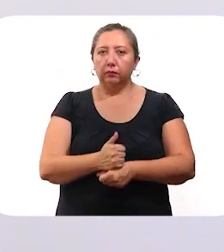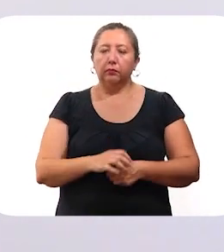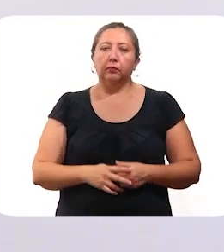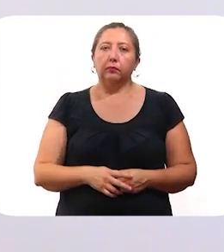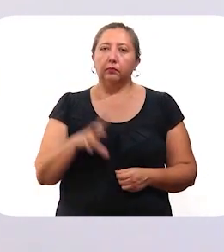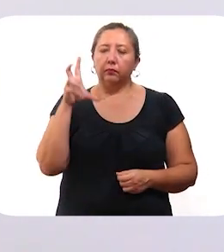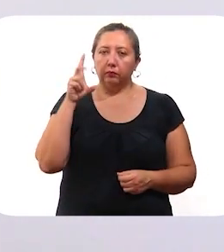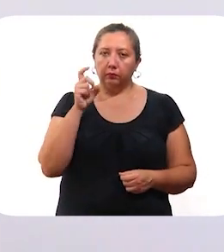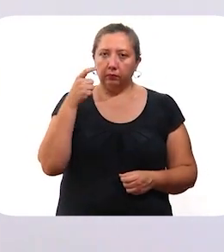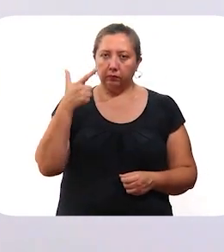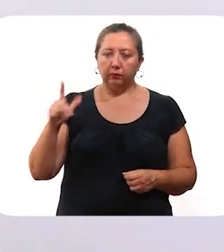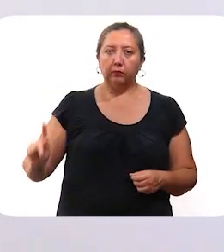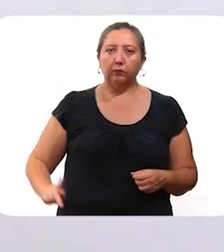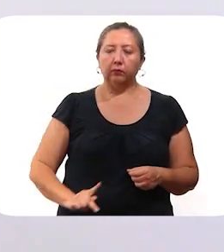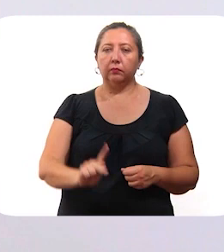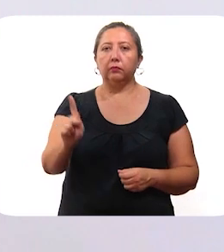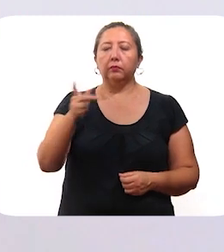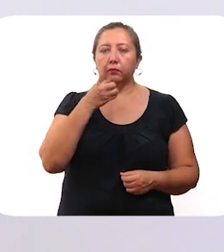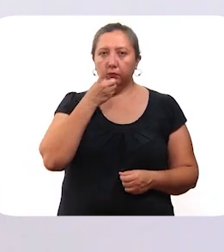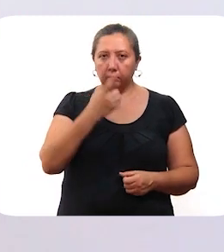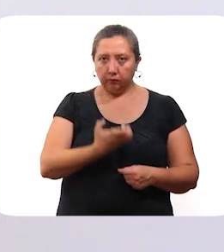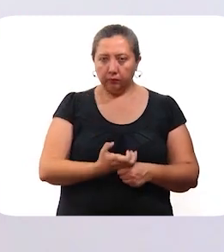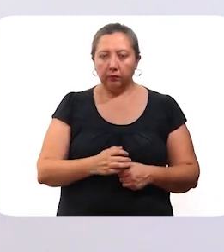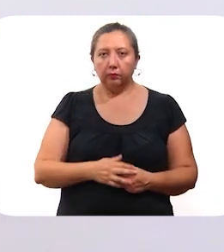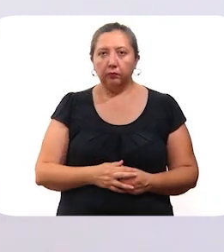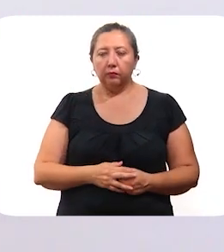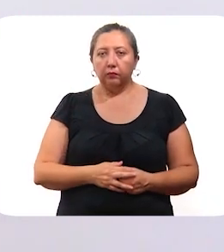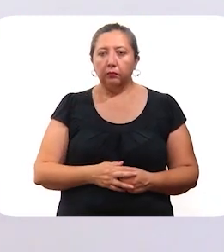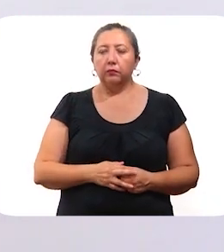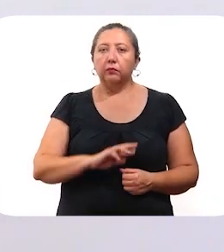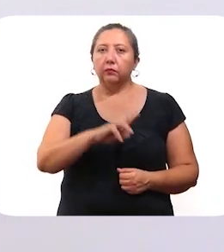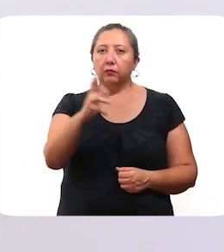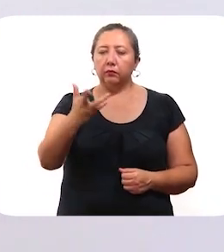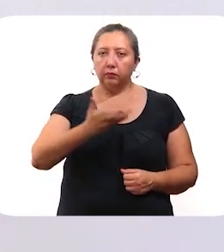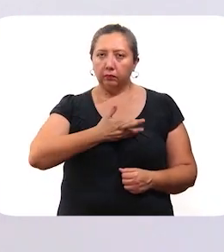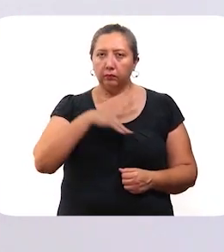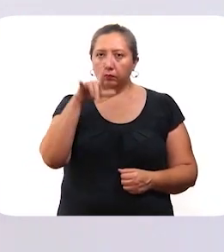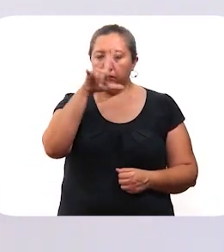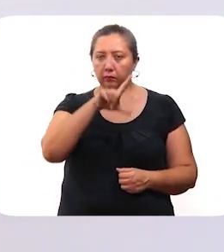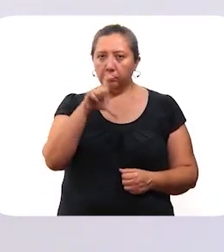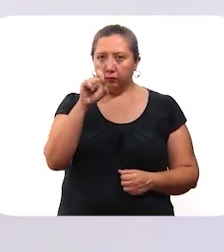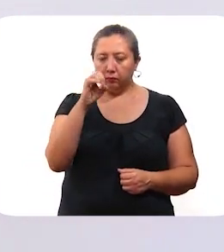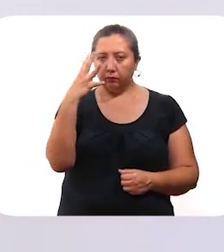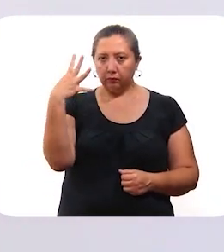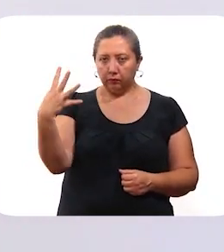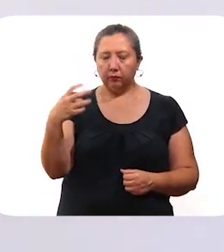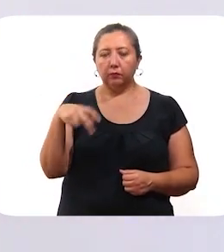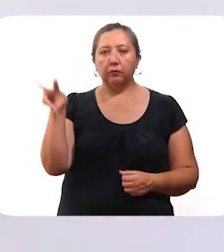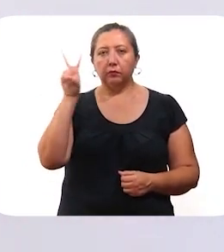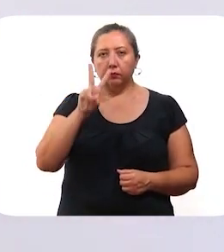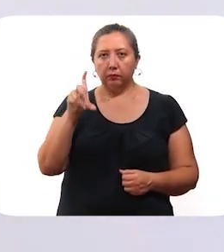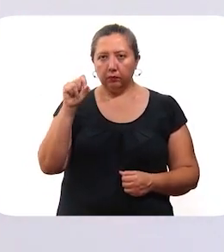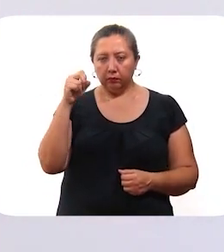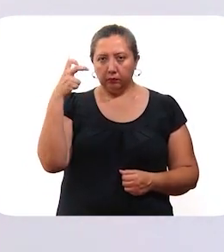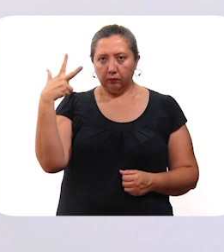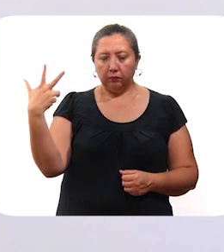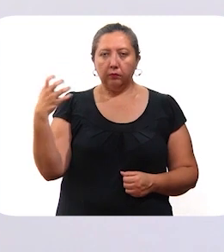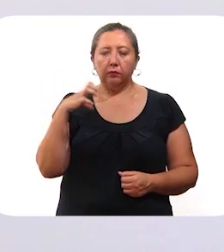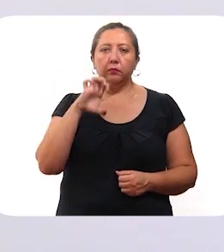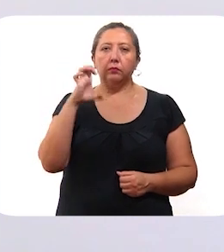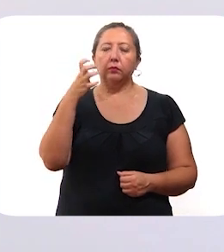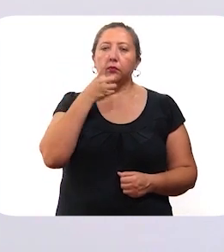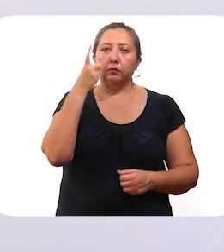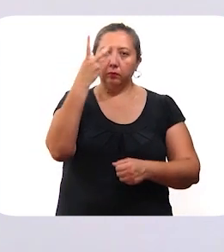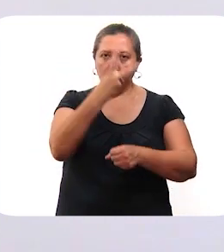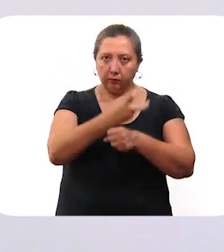edad de 37 municipios del interior del estado recibirán de lunes 24 al viernes 28 de enero